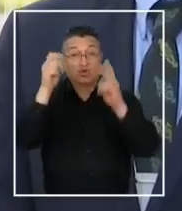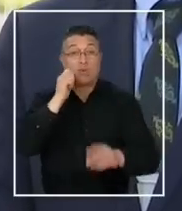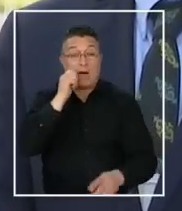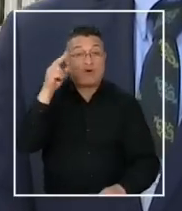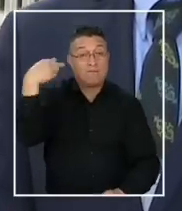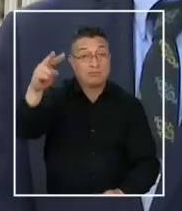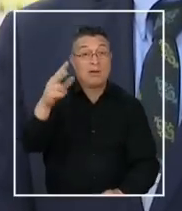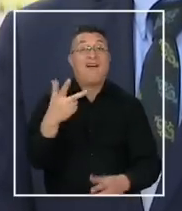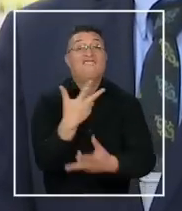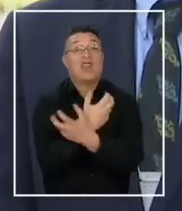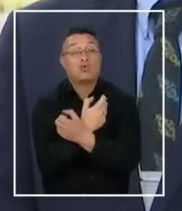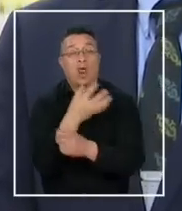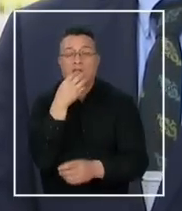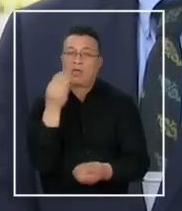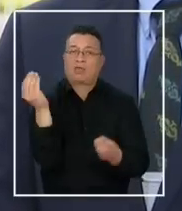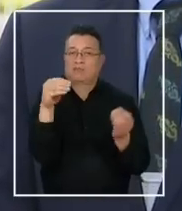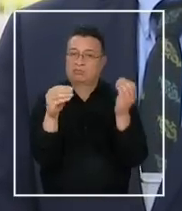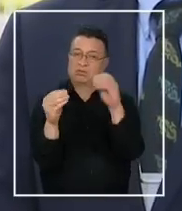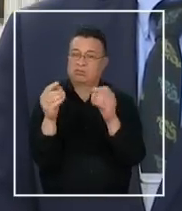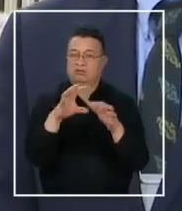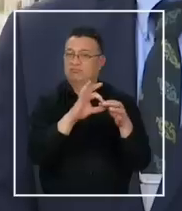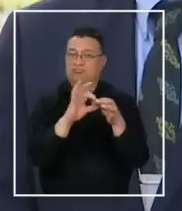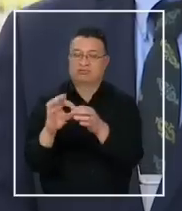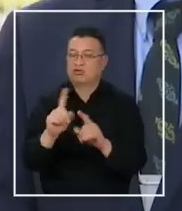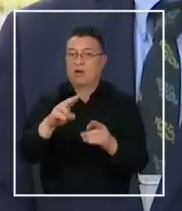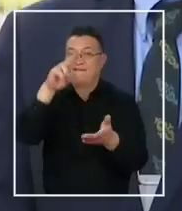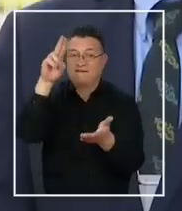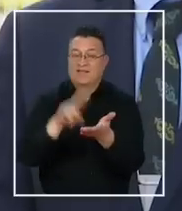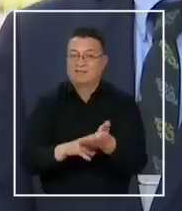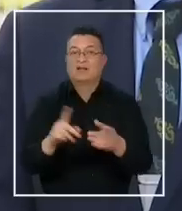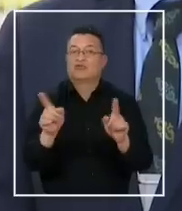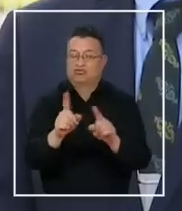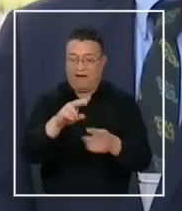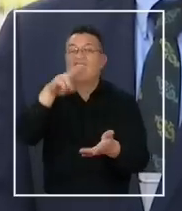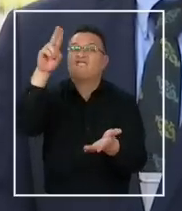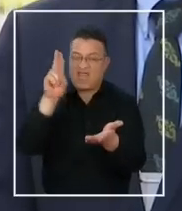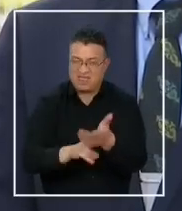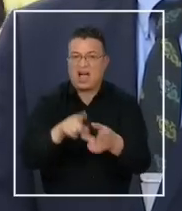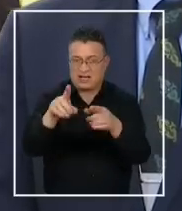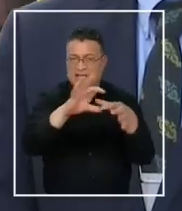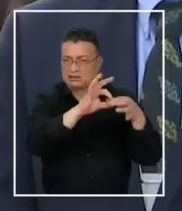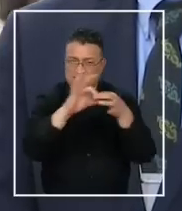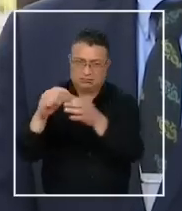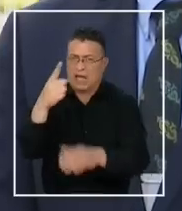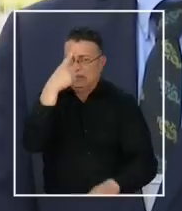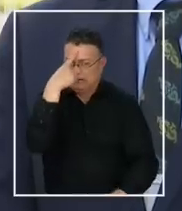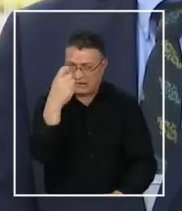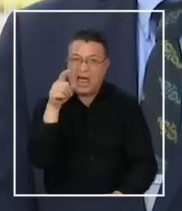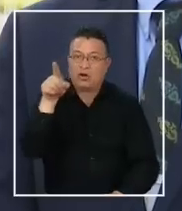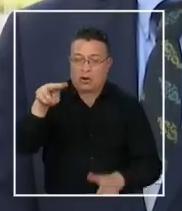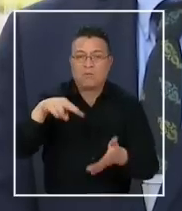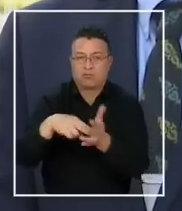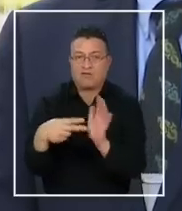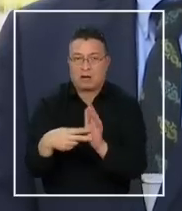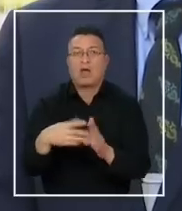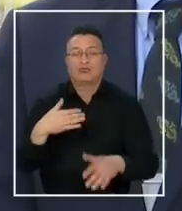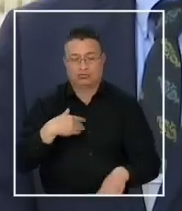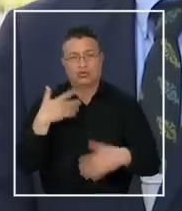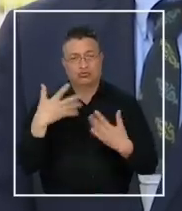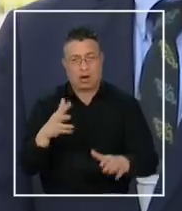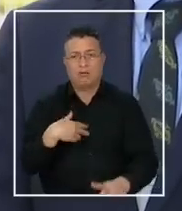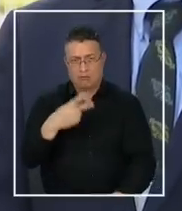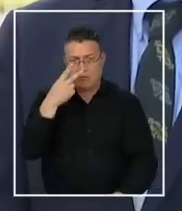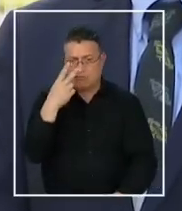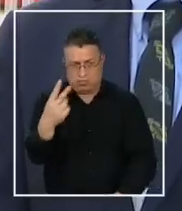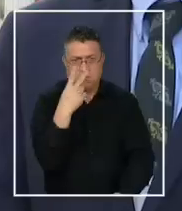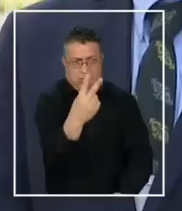era una construcción narrativa. No es una construcción narrativa, es una realidad, es seria, y he tenido la oportunidad de verla